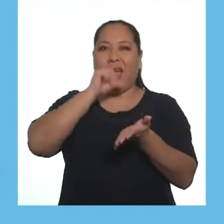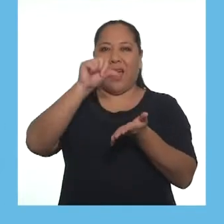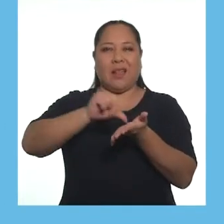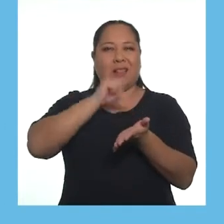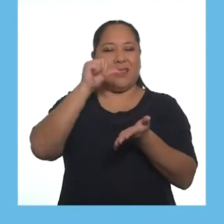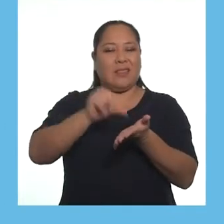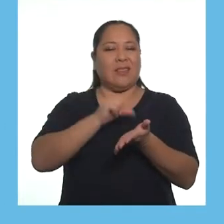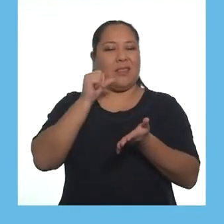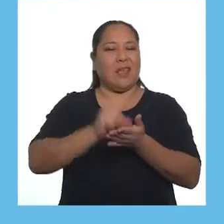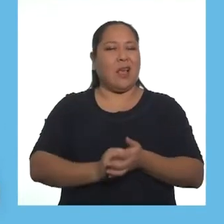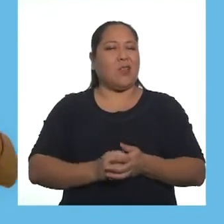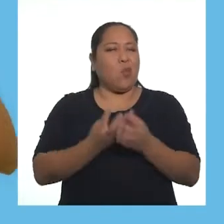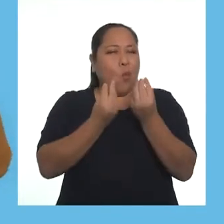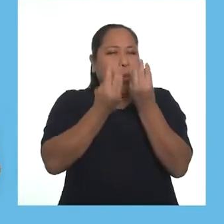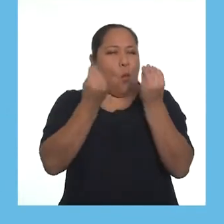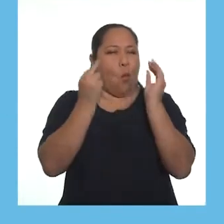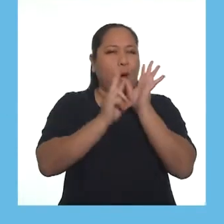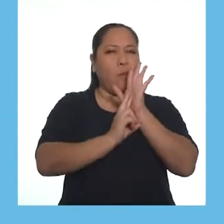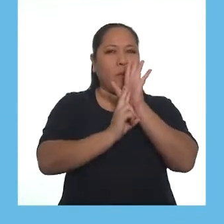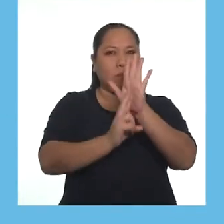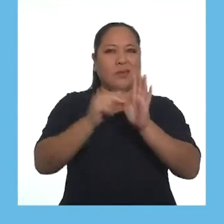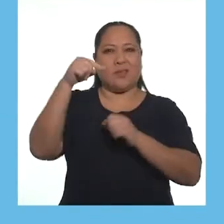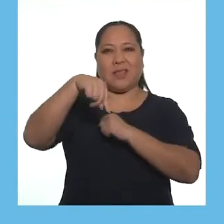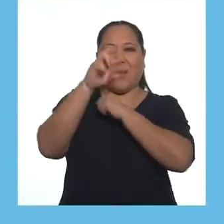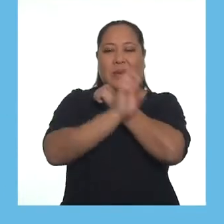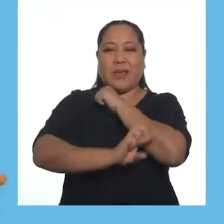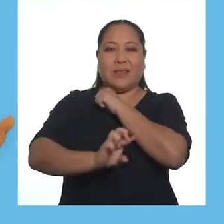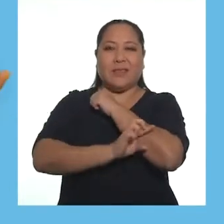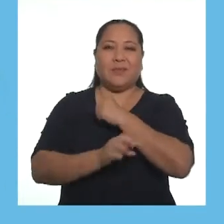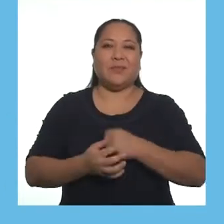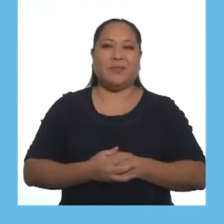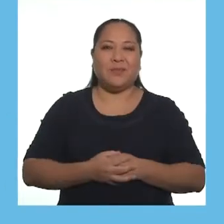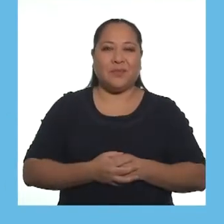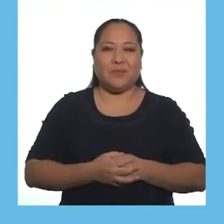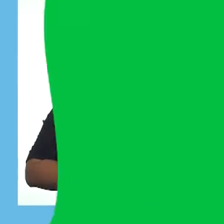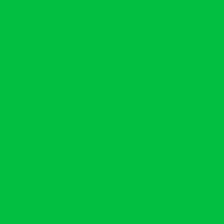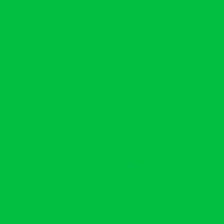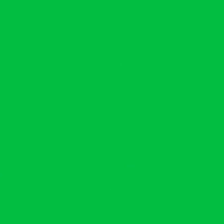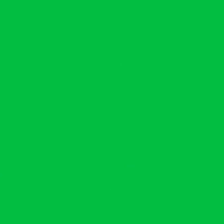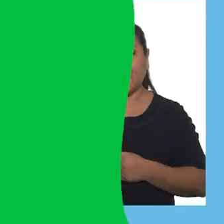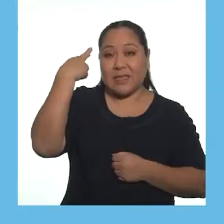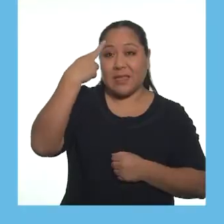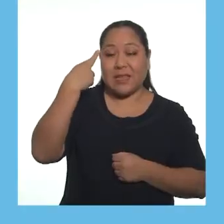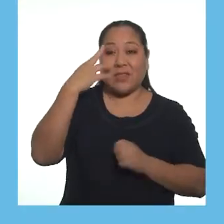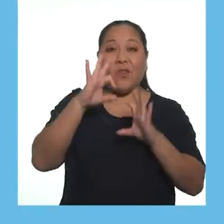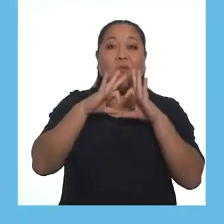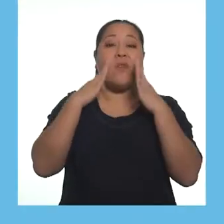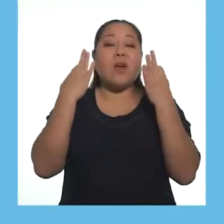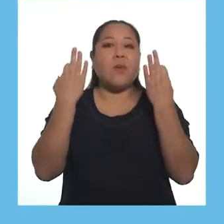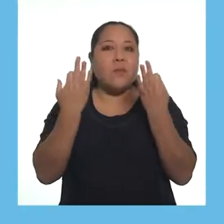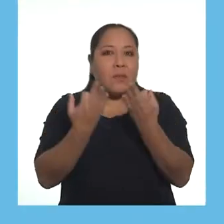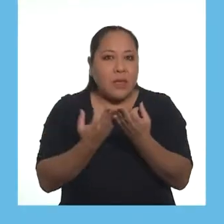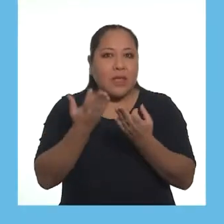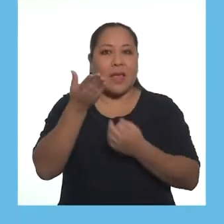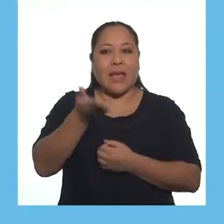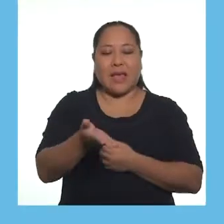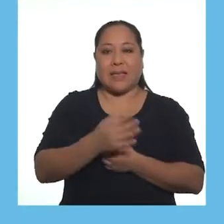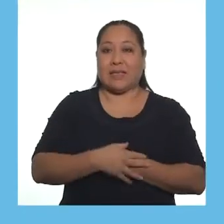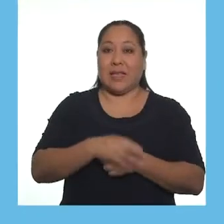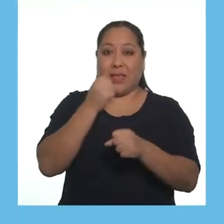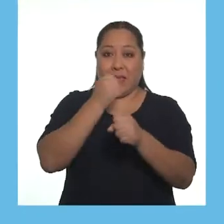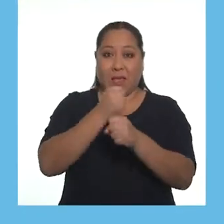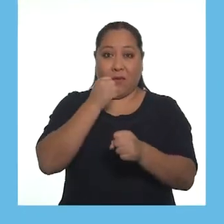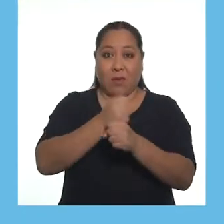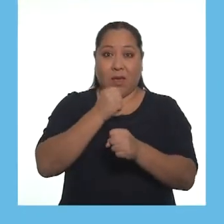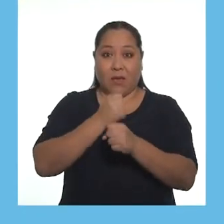manifestaciones artísticas más representativas de nuestro país. Por eso, familias,